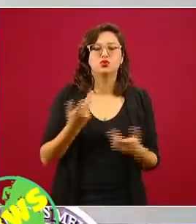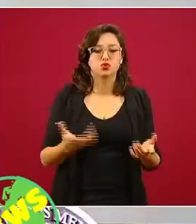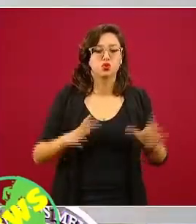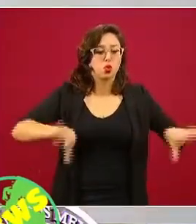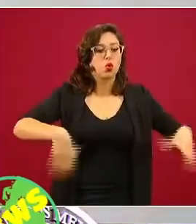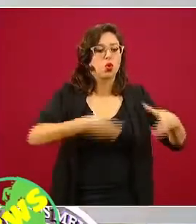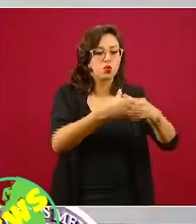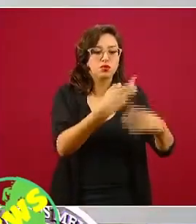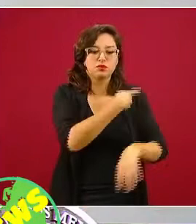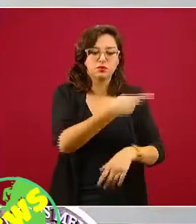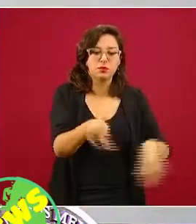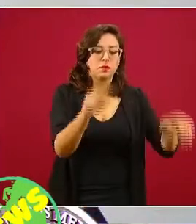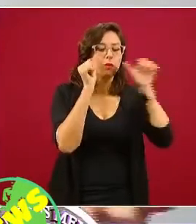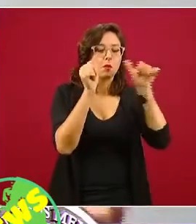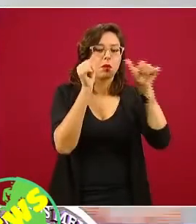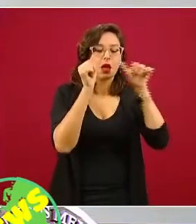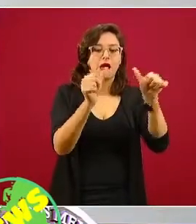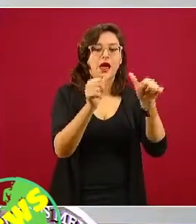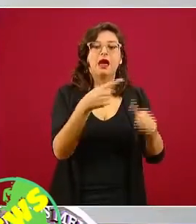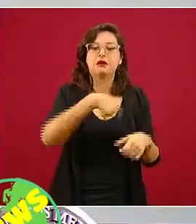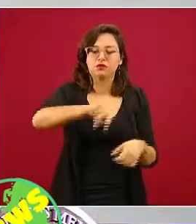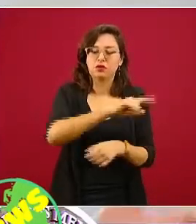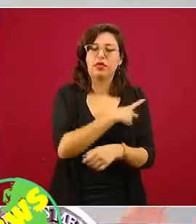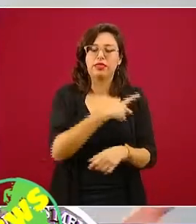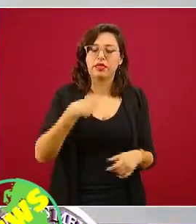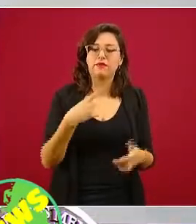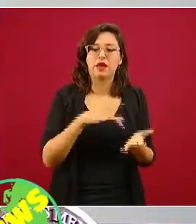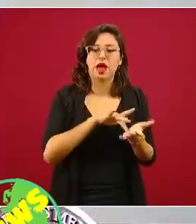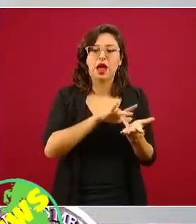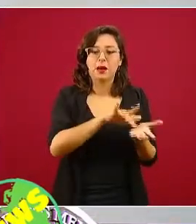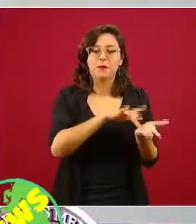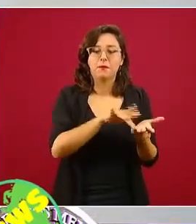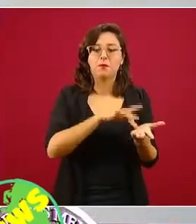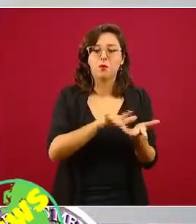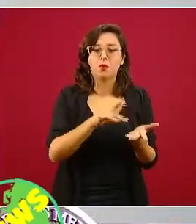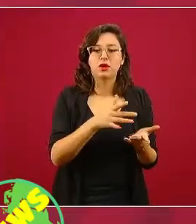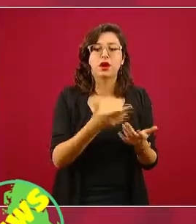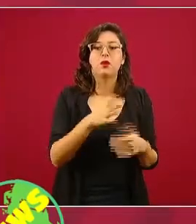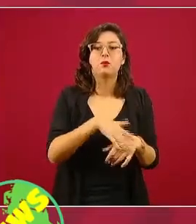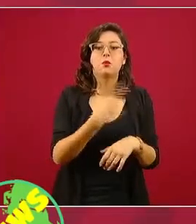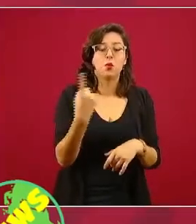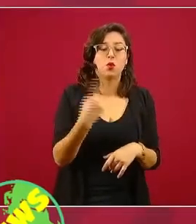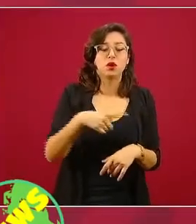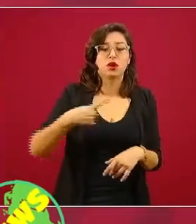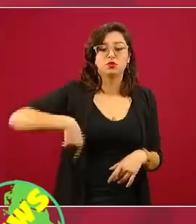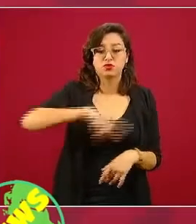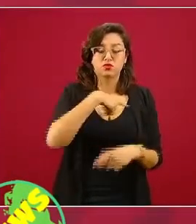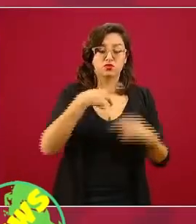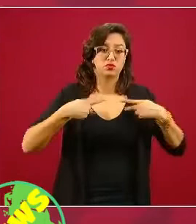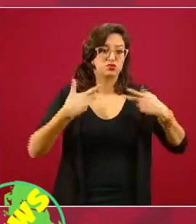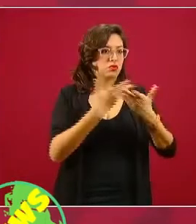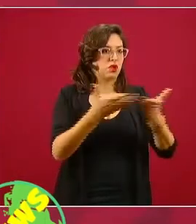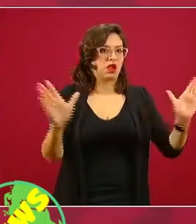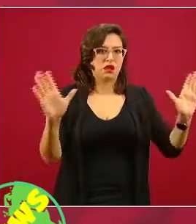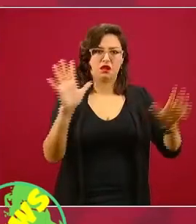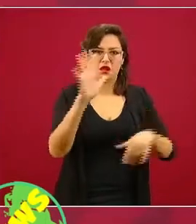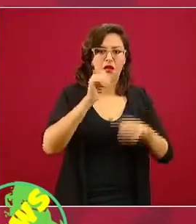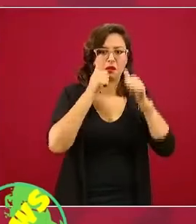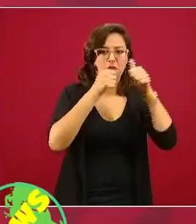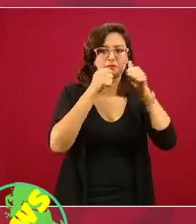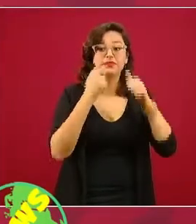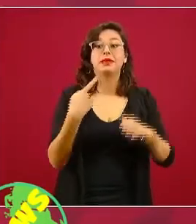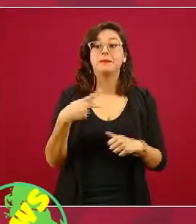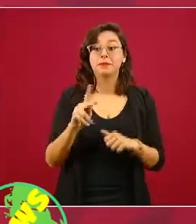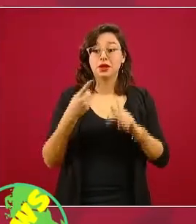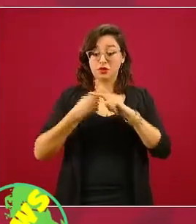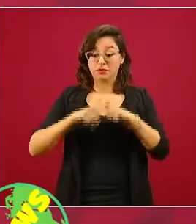las comunidades pobres, que es a quienes hay que ayudar a proteger, porque nuestra obligación es proteger el interés público. Pero desde que empezó el COVID y lo hemos